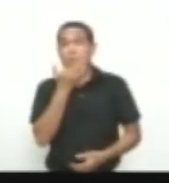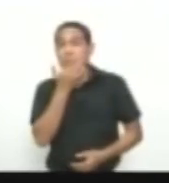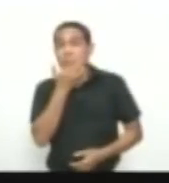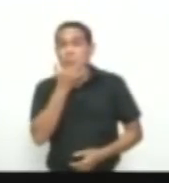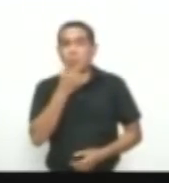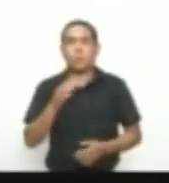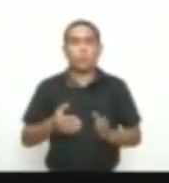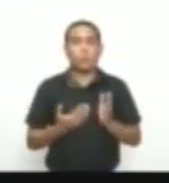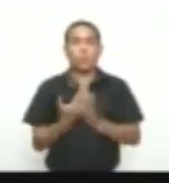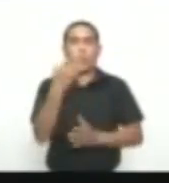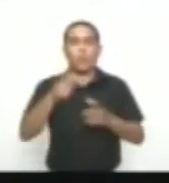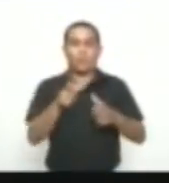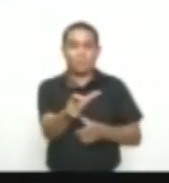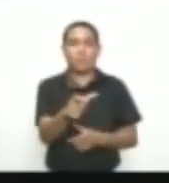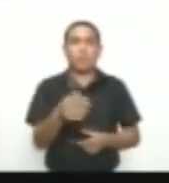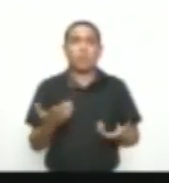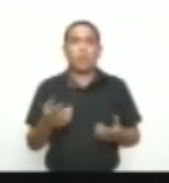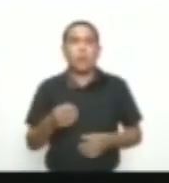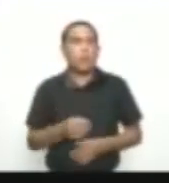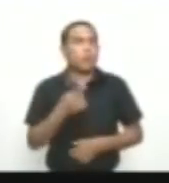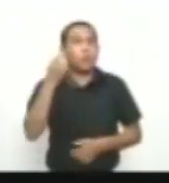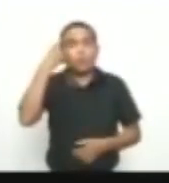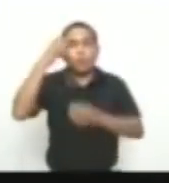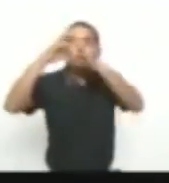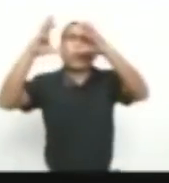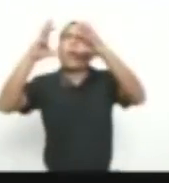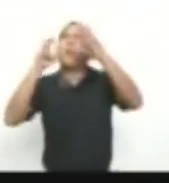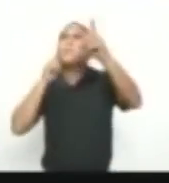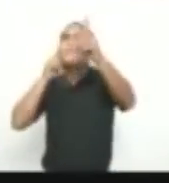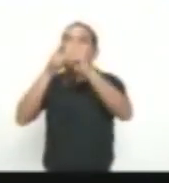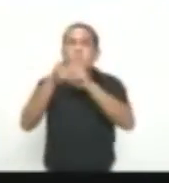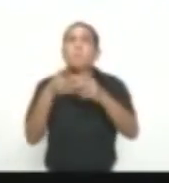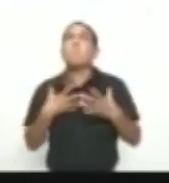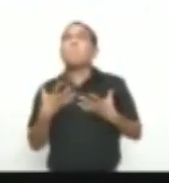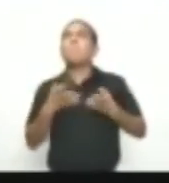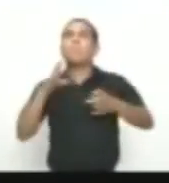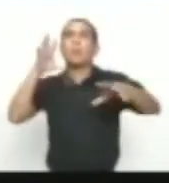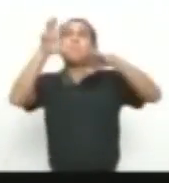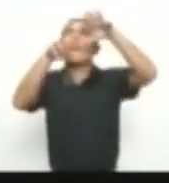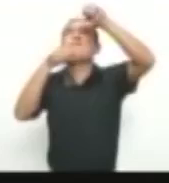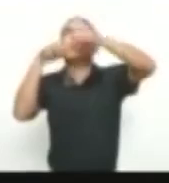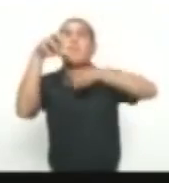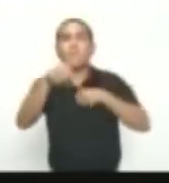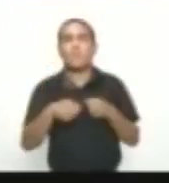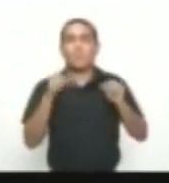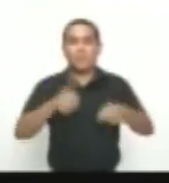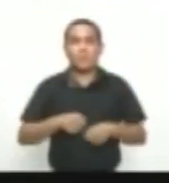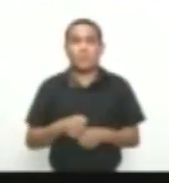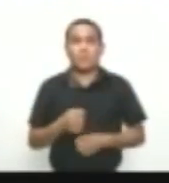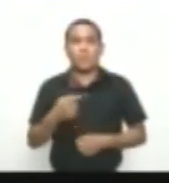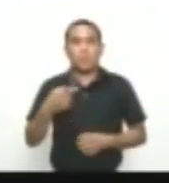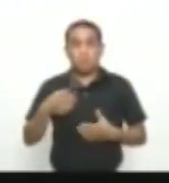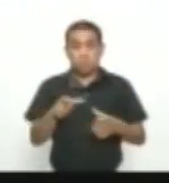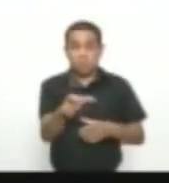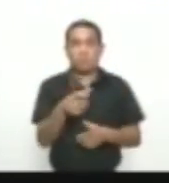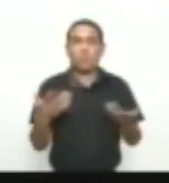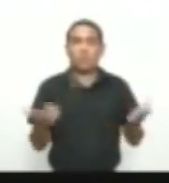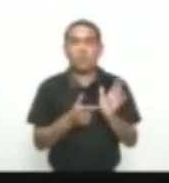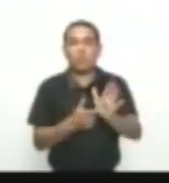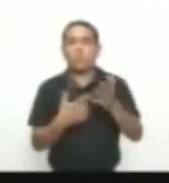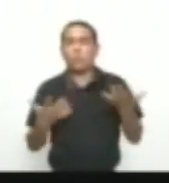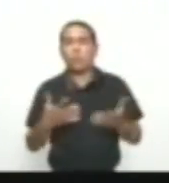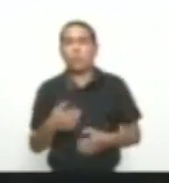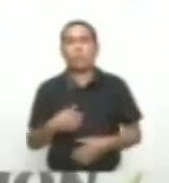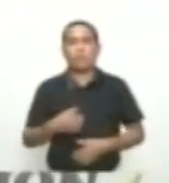nueva producción Musical Persiguiendo un sueño Que sale a la venta El 5 de mayo En Colombia Uno de los sencillos Que se encuentra disponible En este álbum